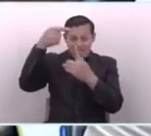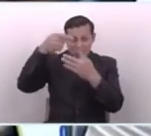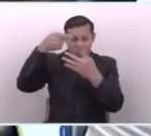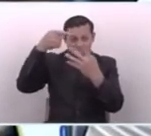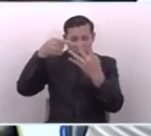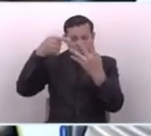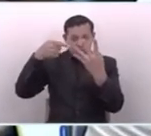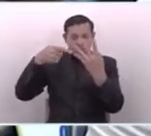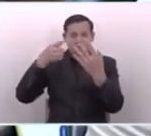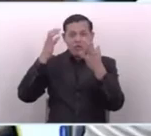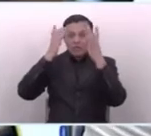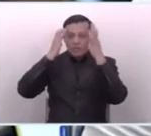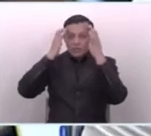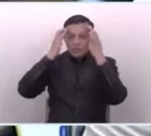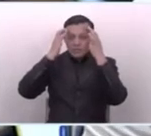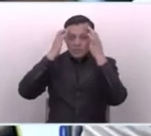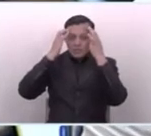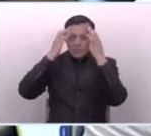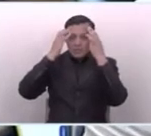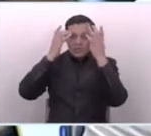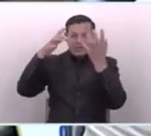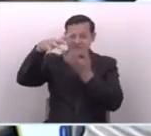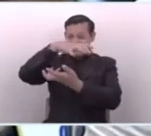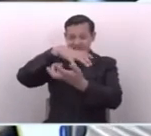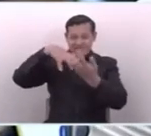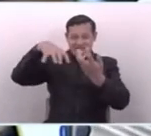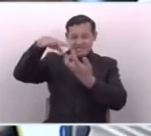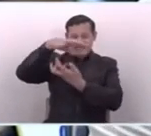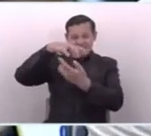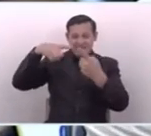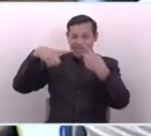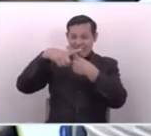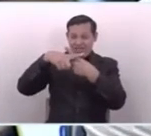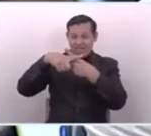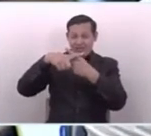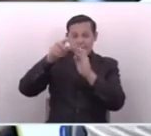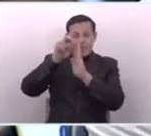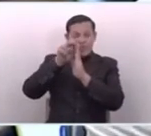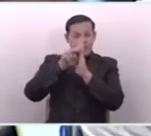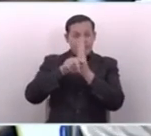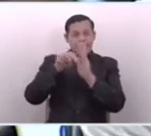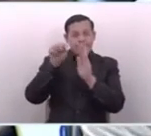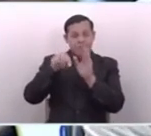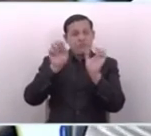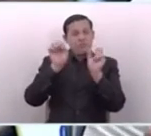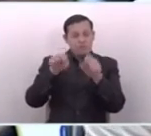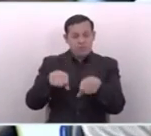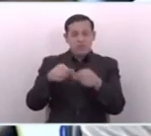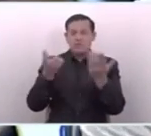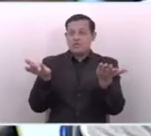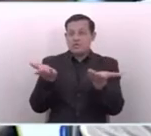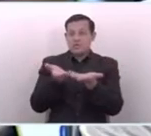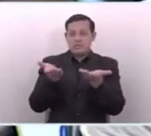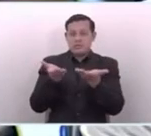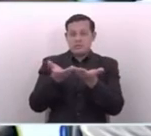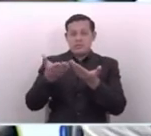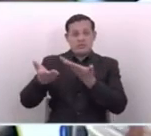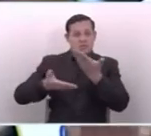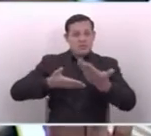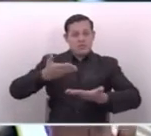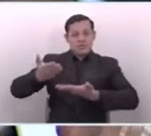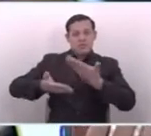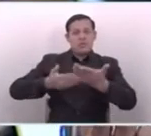con preocupación la distorsión que medidas como esta pueden y generan en el mercado.